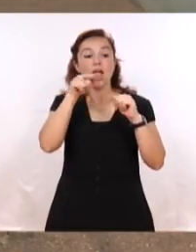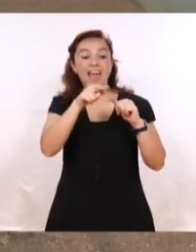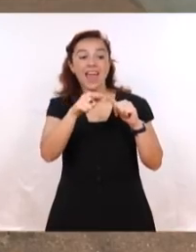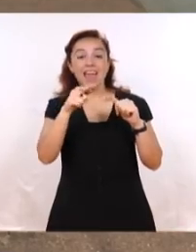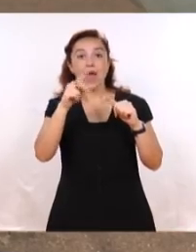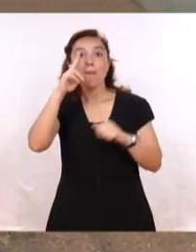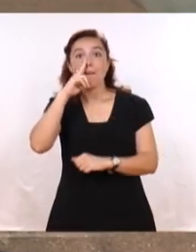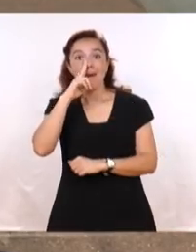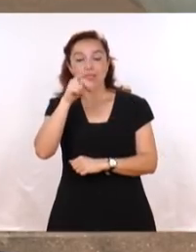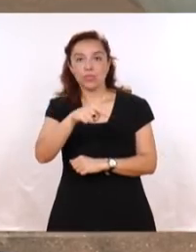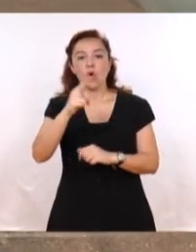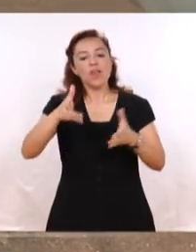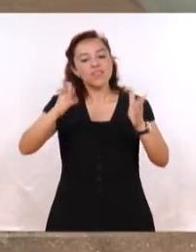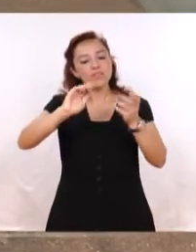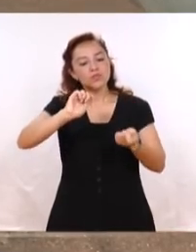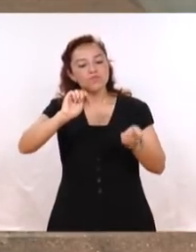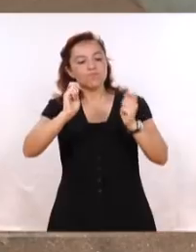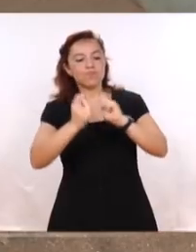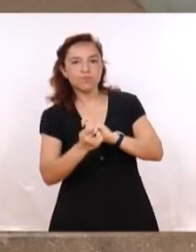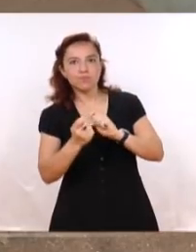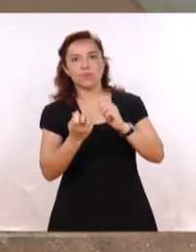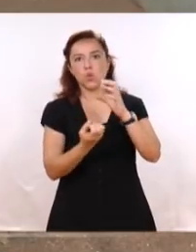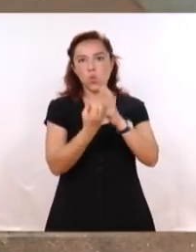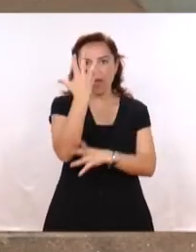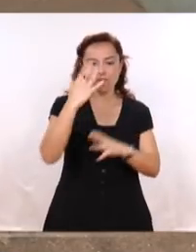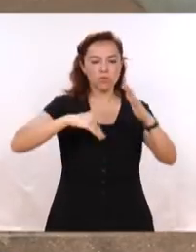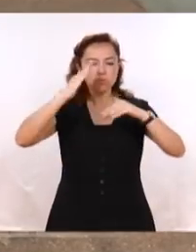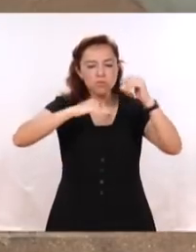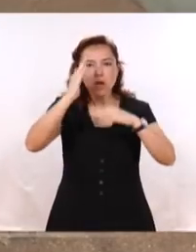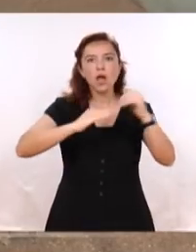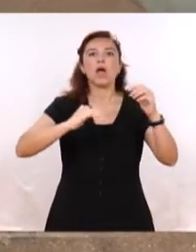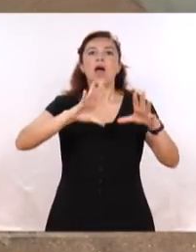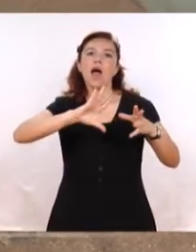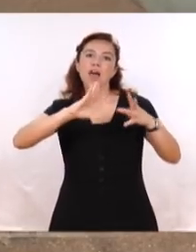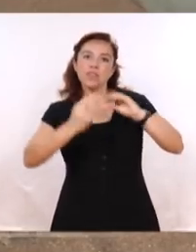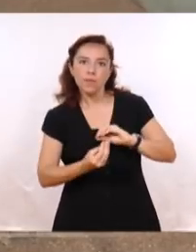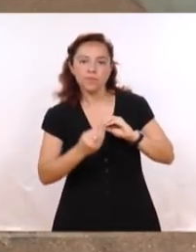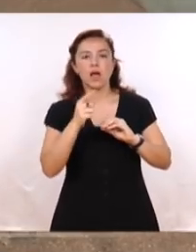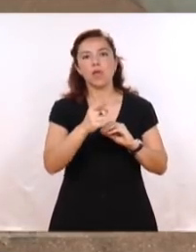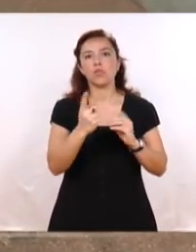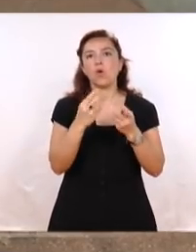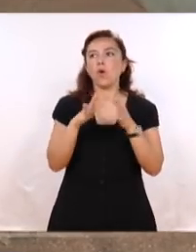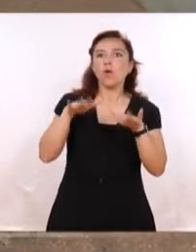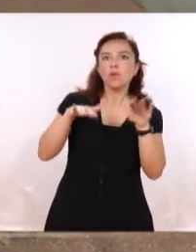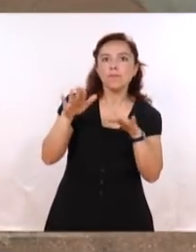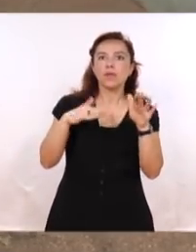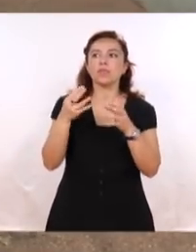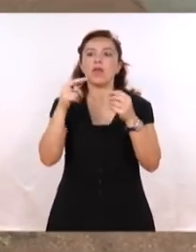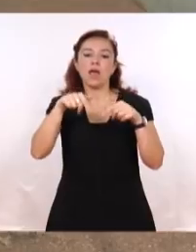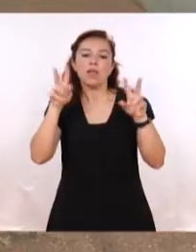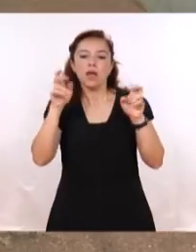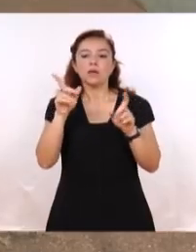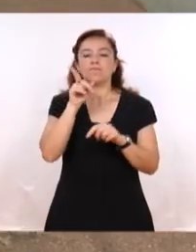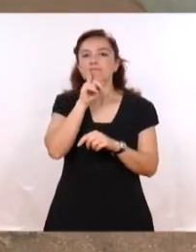adaptado a las necesidades Creado de acuerdo a las necesidades que el tema requiere Que tiene que